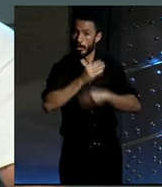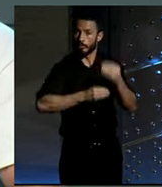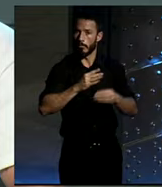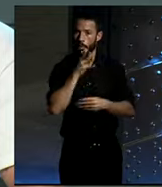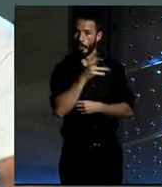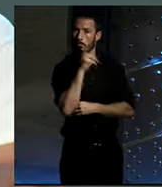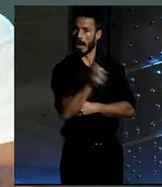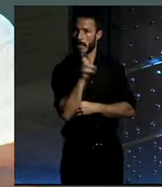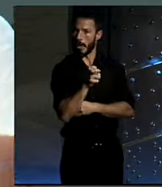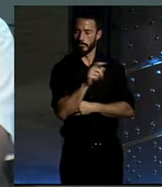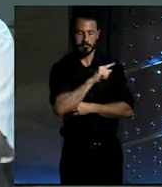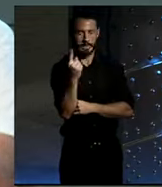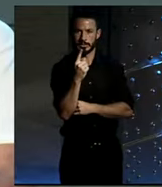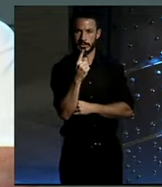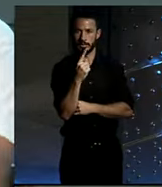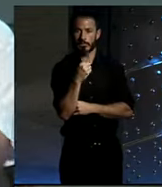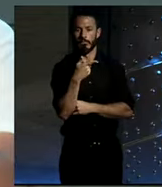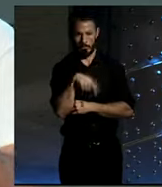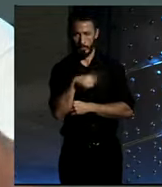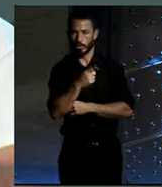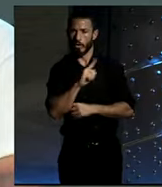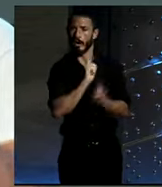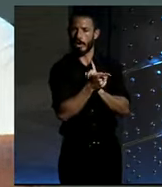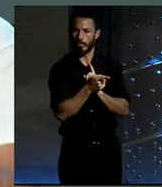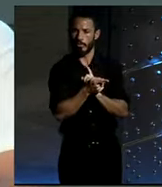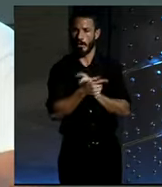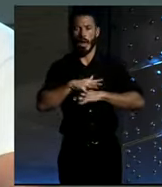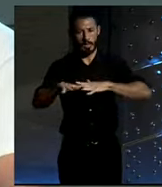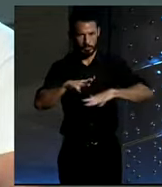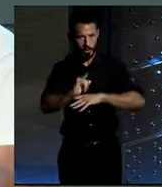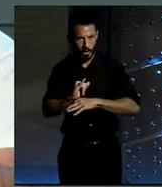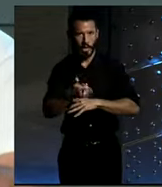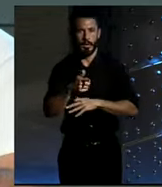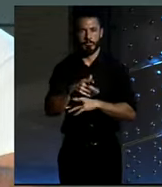Ese es el cambio. Está el activismo, está el hippie con el pelo largo, que soy yo,